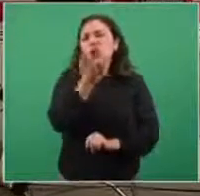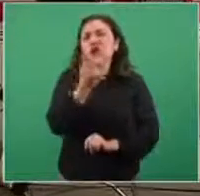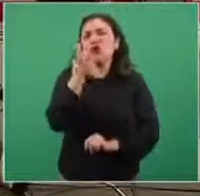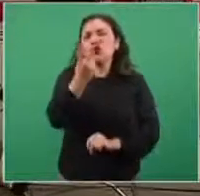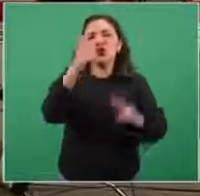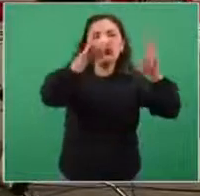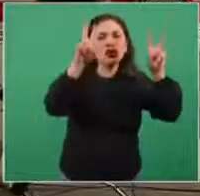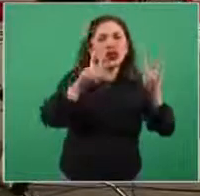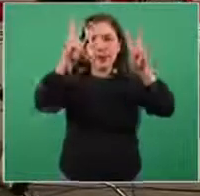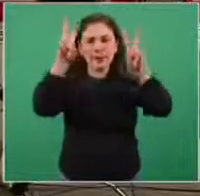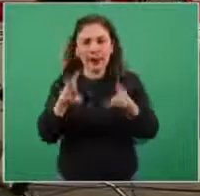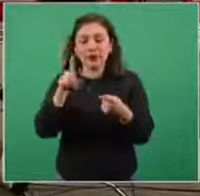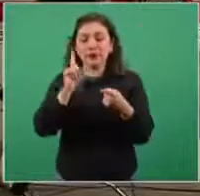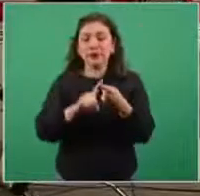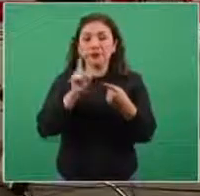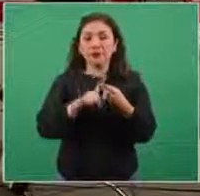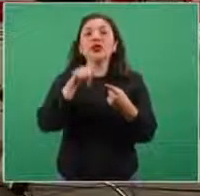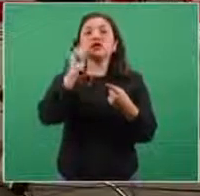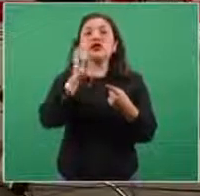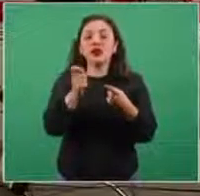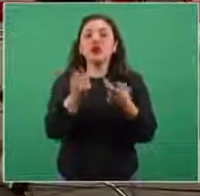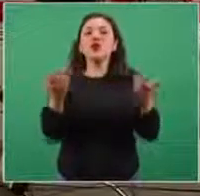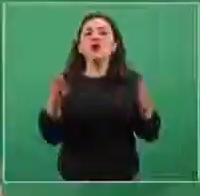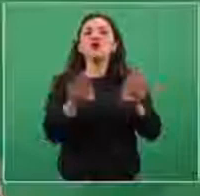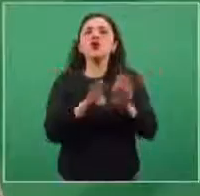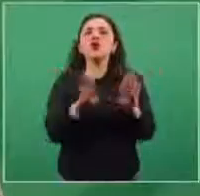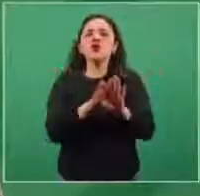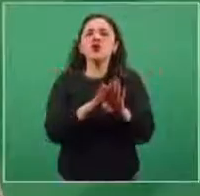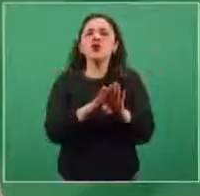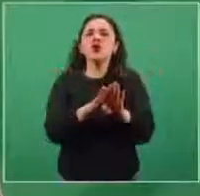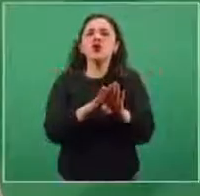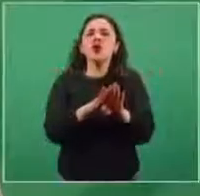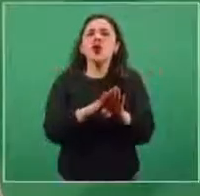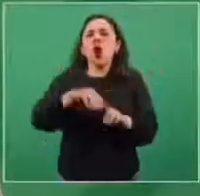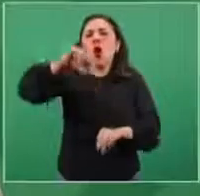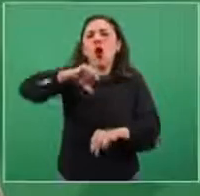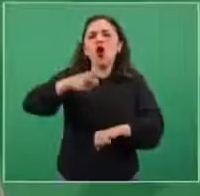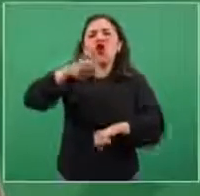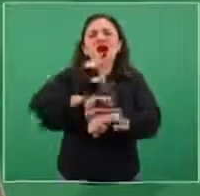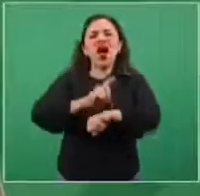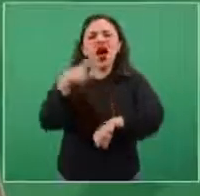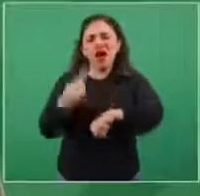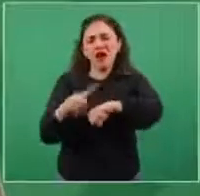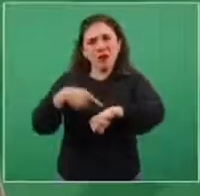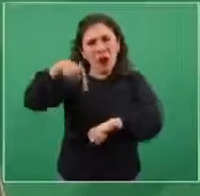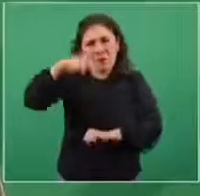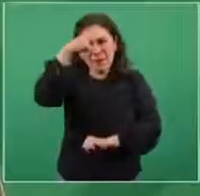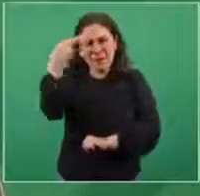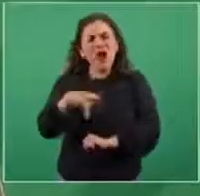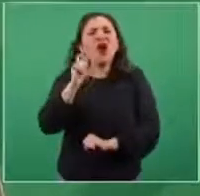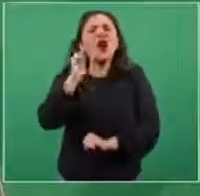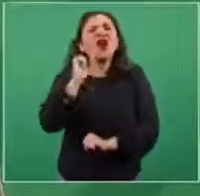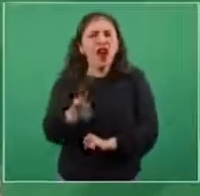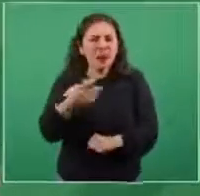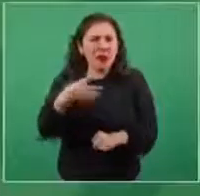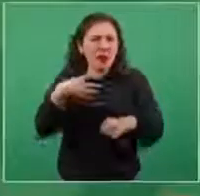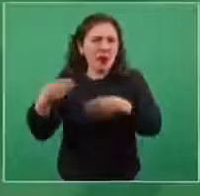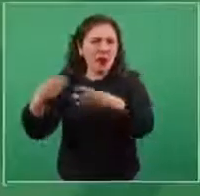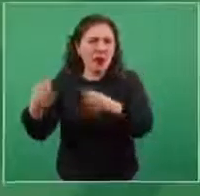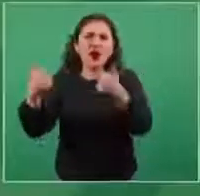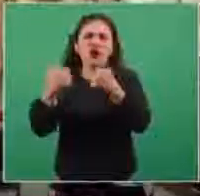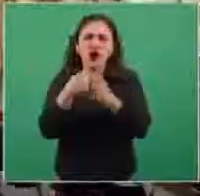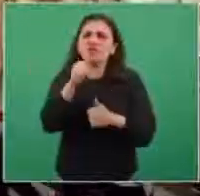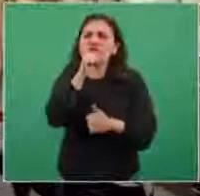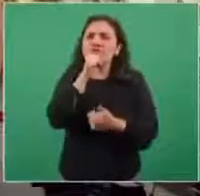segmentos. El primero sobre la actualización de lo que tenemos en la epidemia en México, con los indicadores ya conocidos. Lo